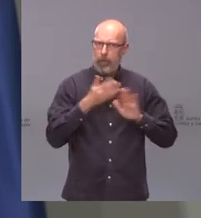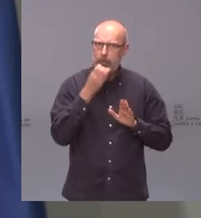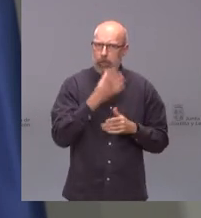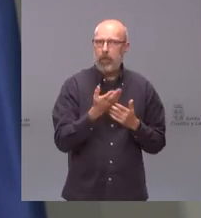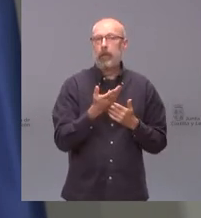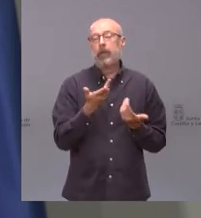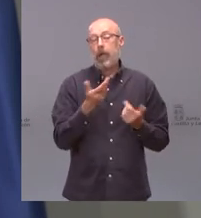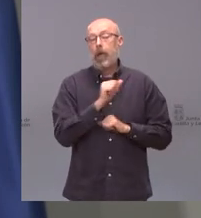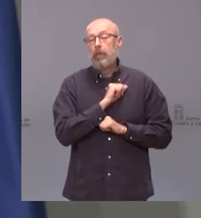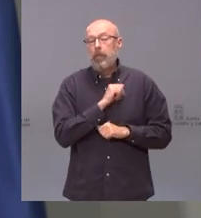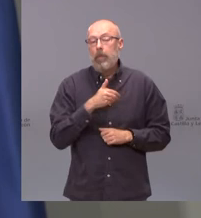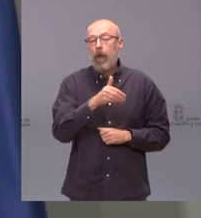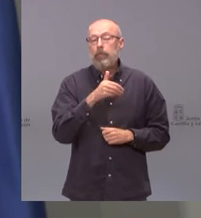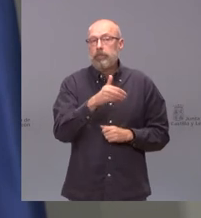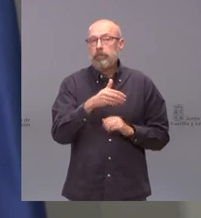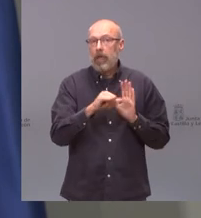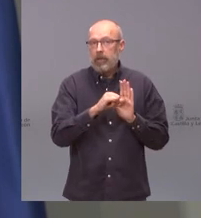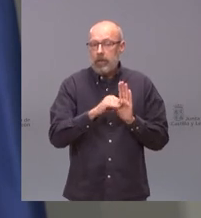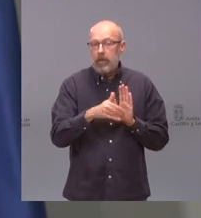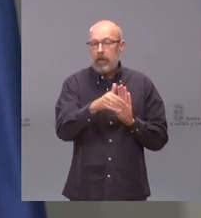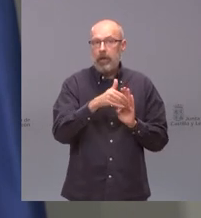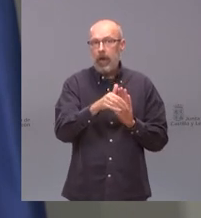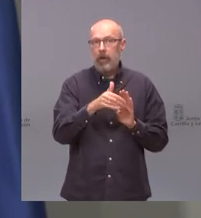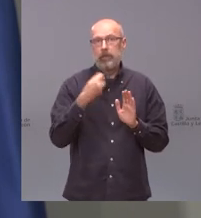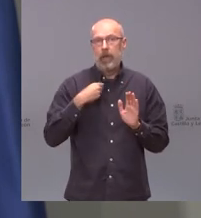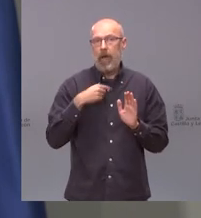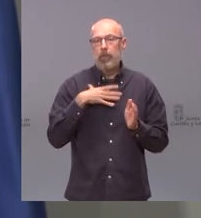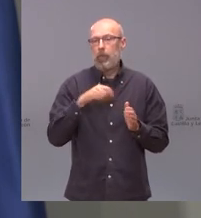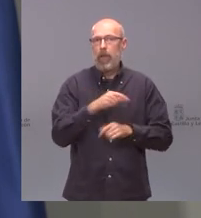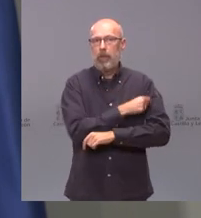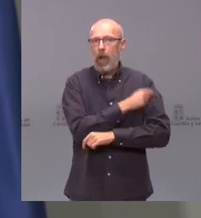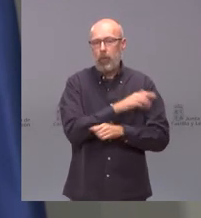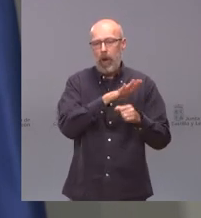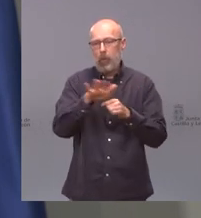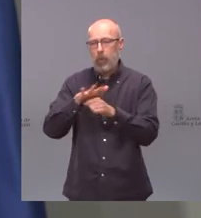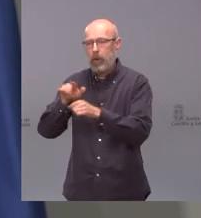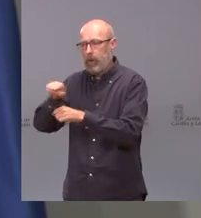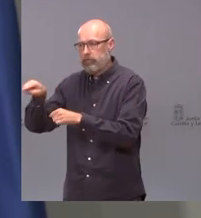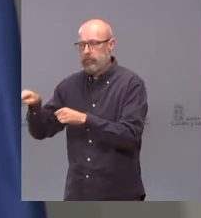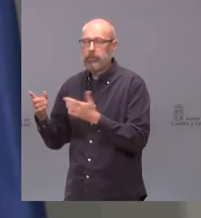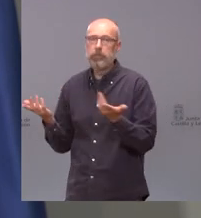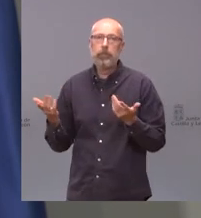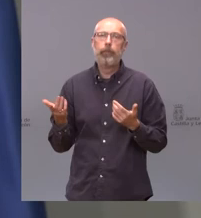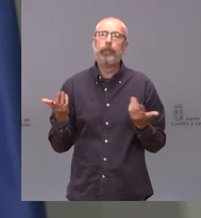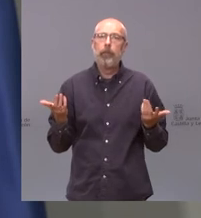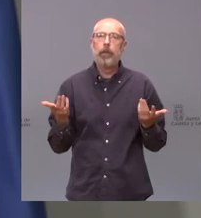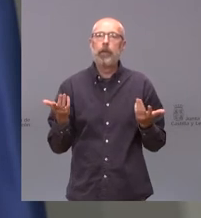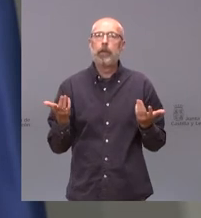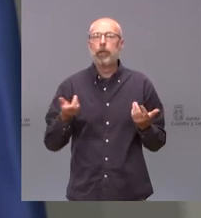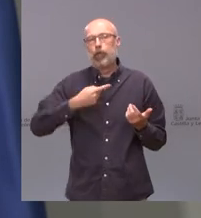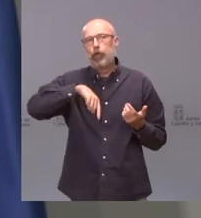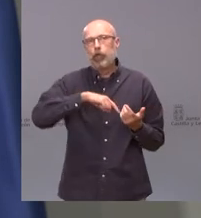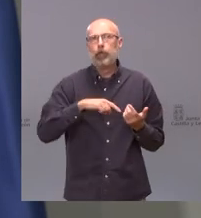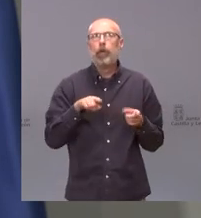que en breve tiempo estas personas puedan estar vacunadas pero nosotros no nos podemos no debemos